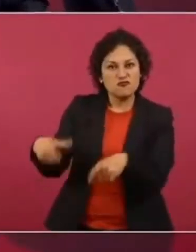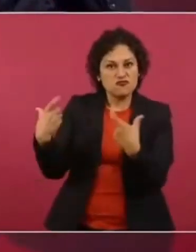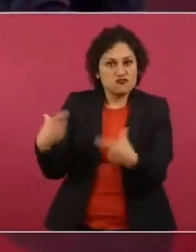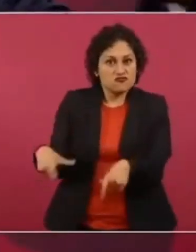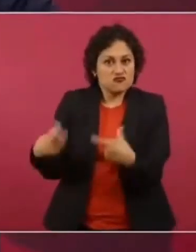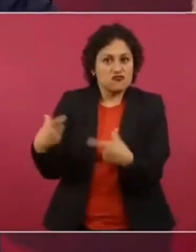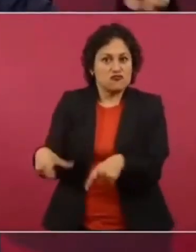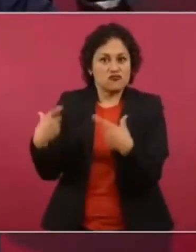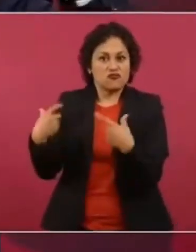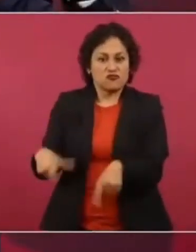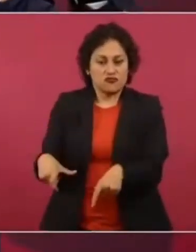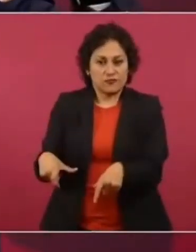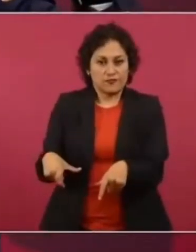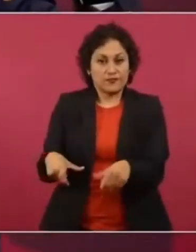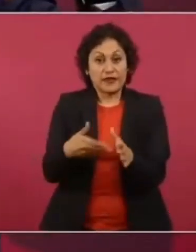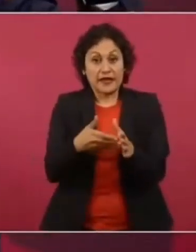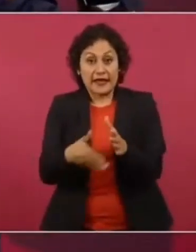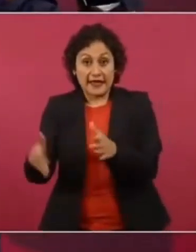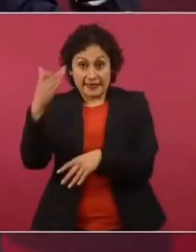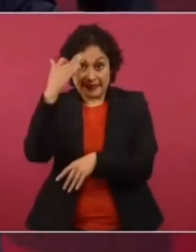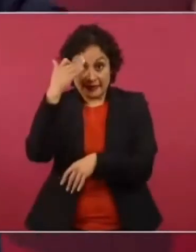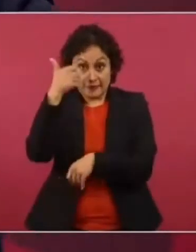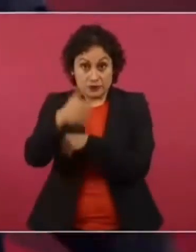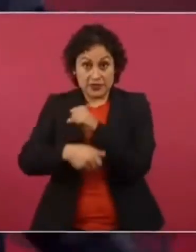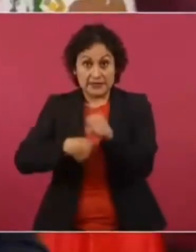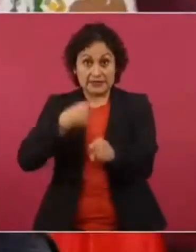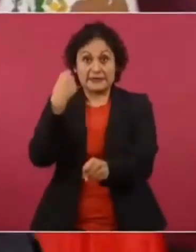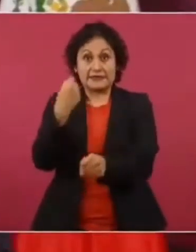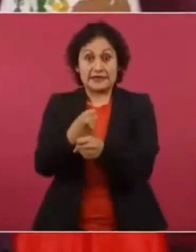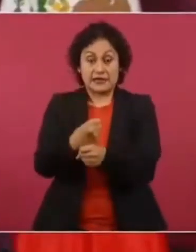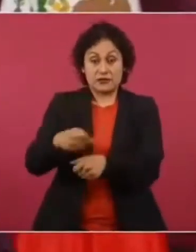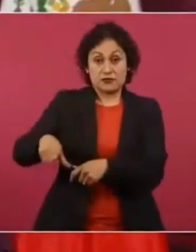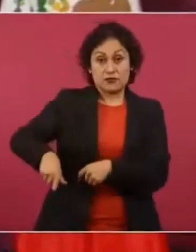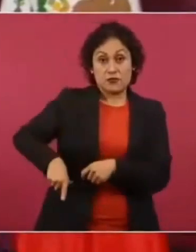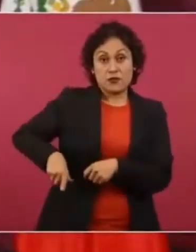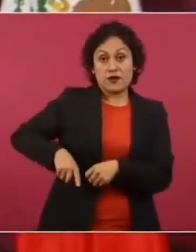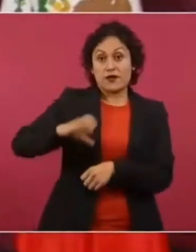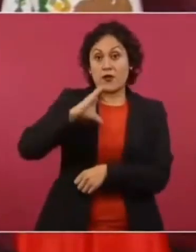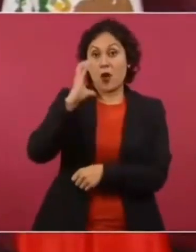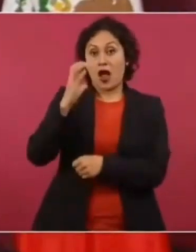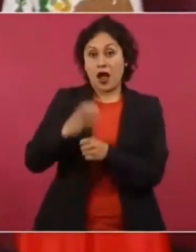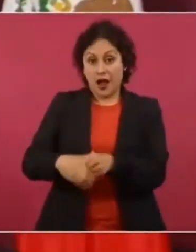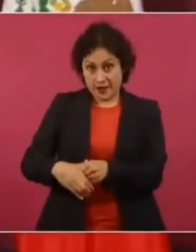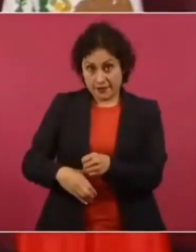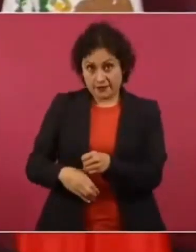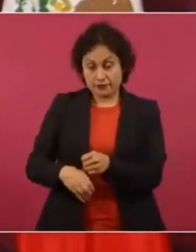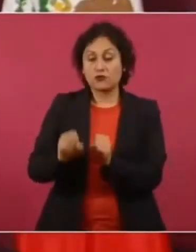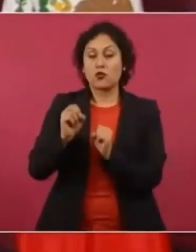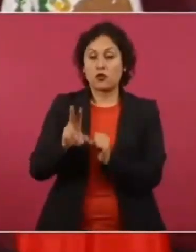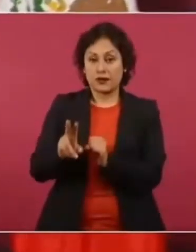Termina el gobierno. Entonces, su esposa,